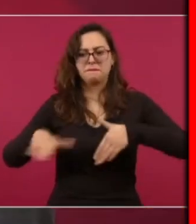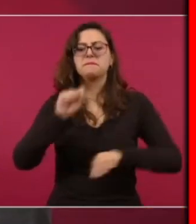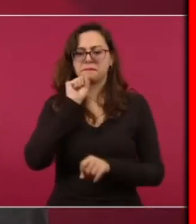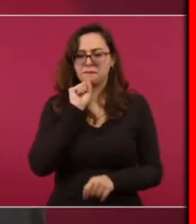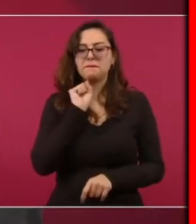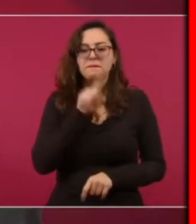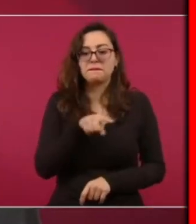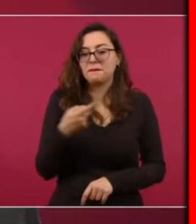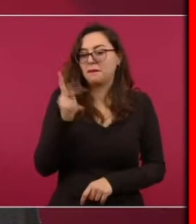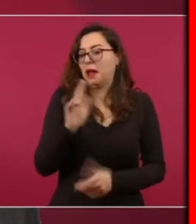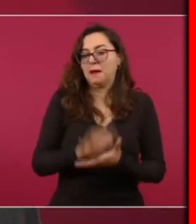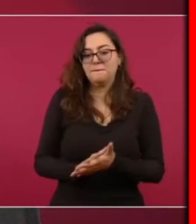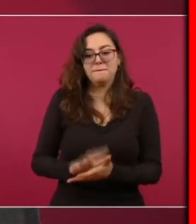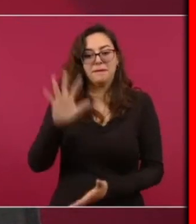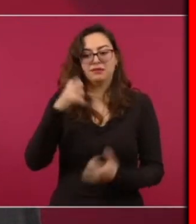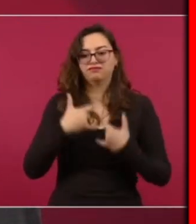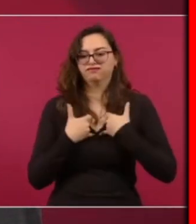Muchos jóvenes